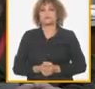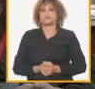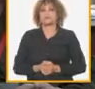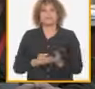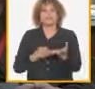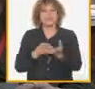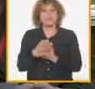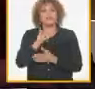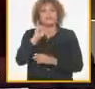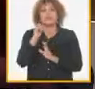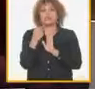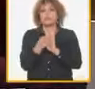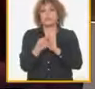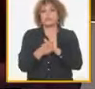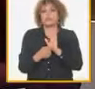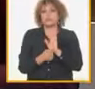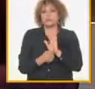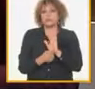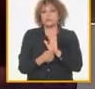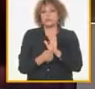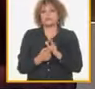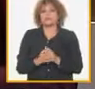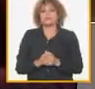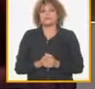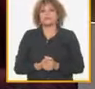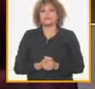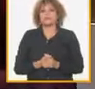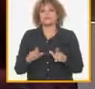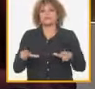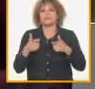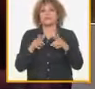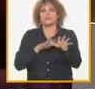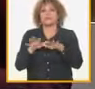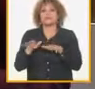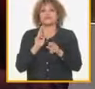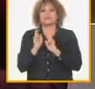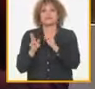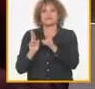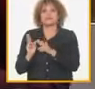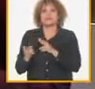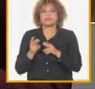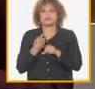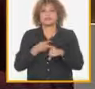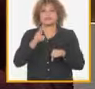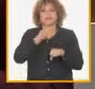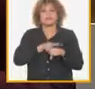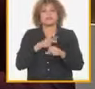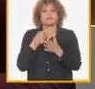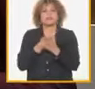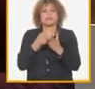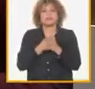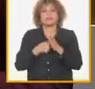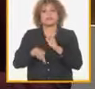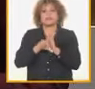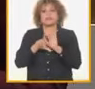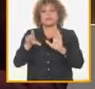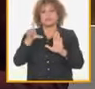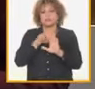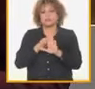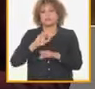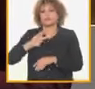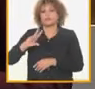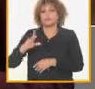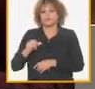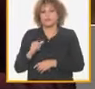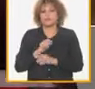punto del orden del día cumplimiento de las acciones dirigidas a la prevención y enfrentamiento a la corrupción el delito